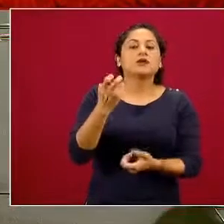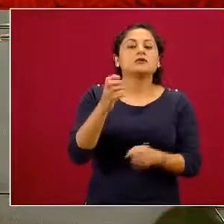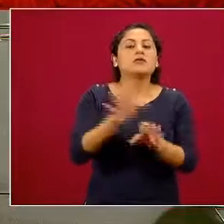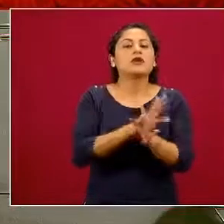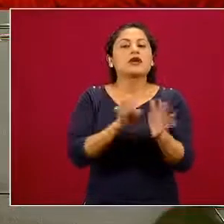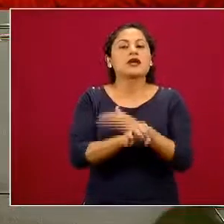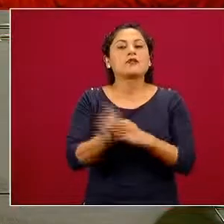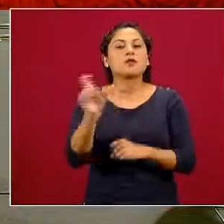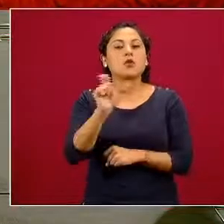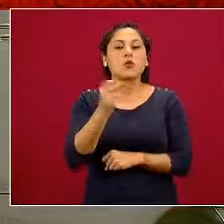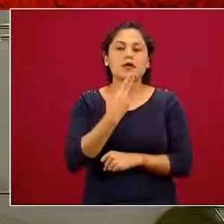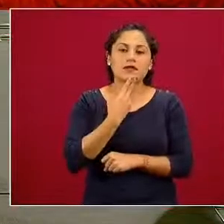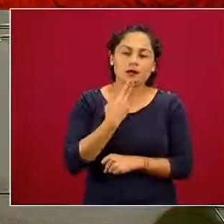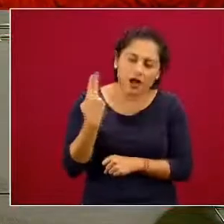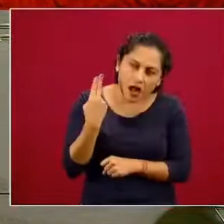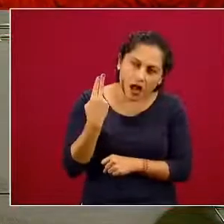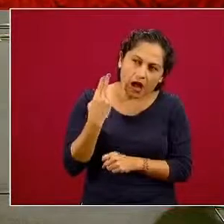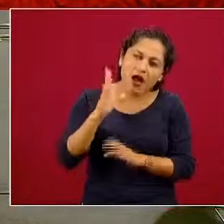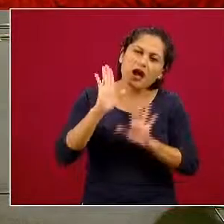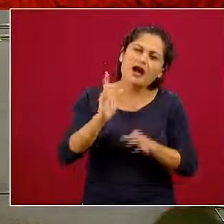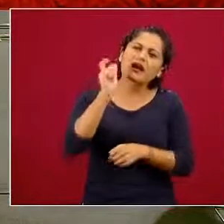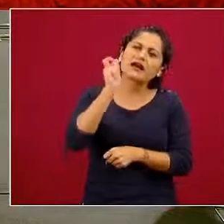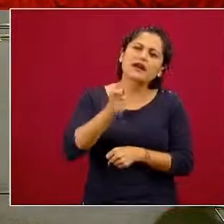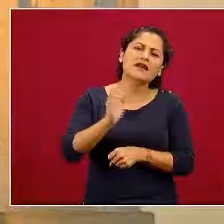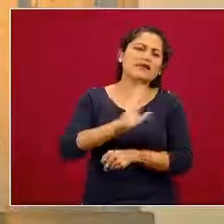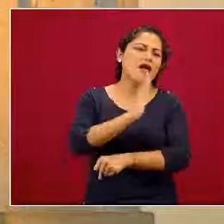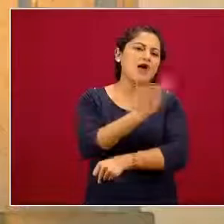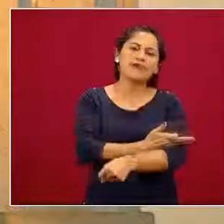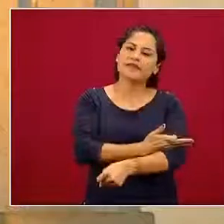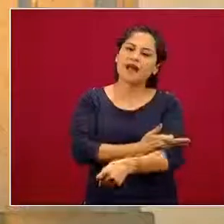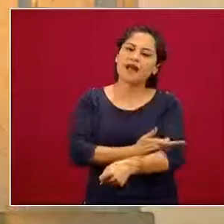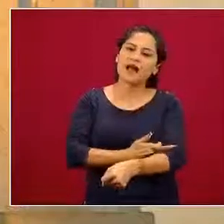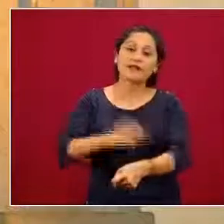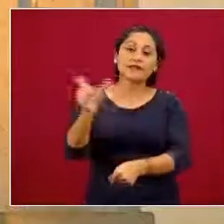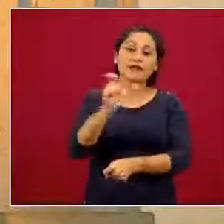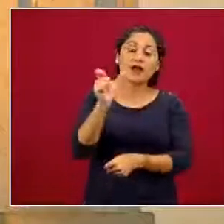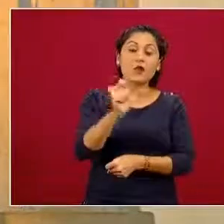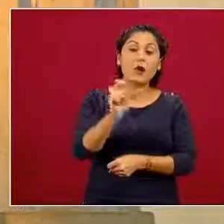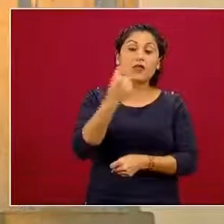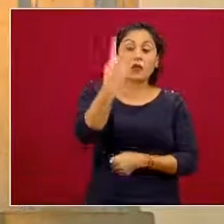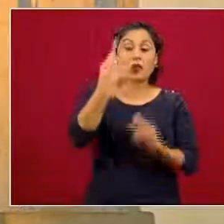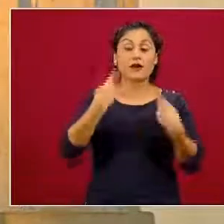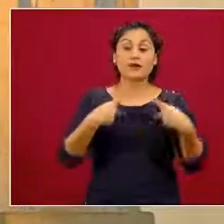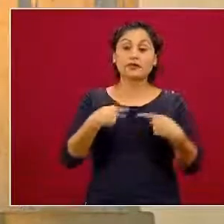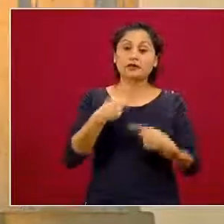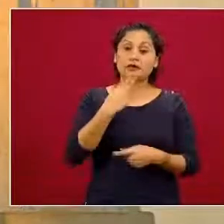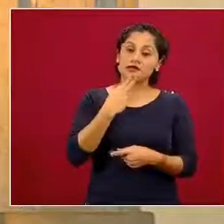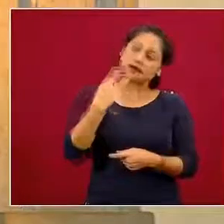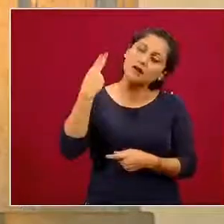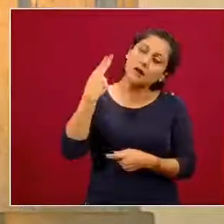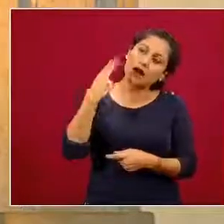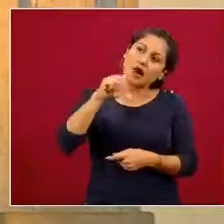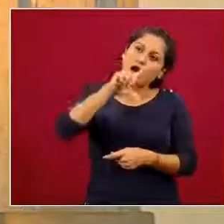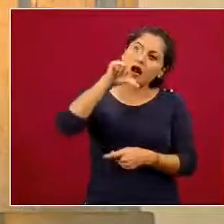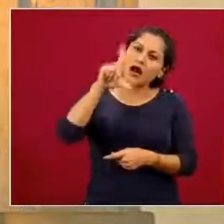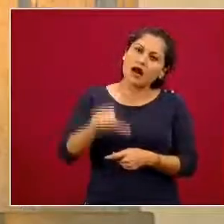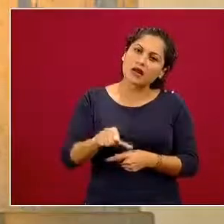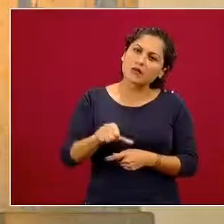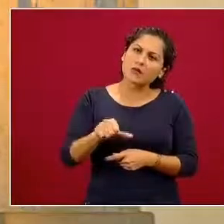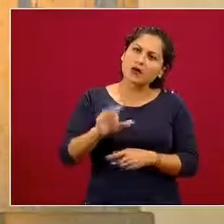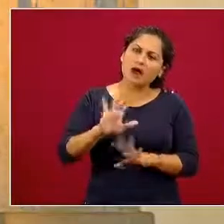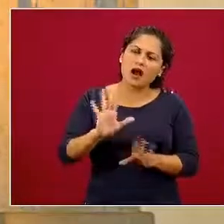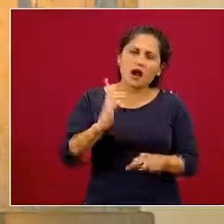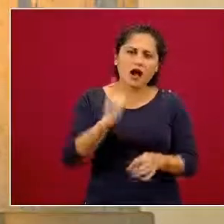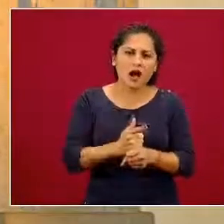vamos tarde. Cuando hablamos de intento vamos tarde. Antes de todo eso, ¿qué es lo que estamos haciendo?